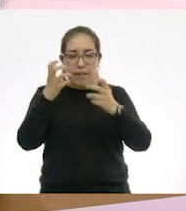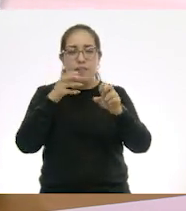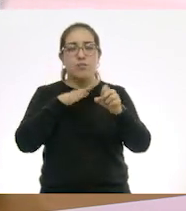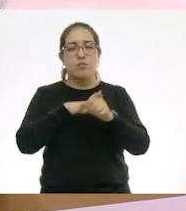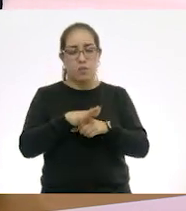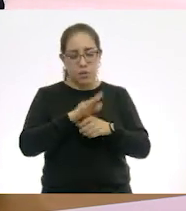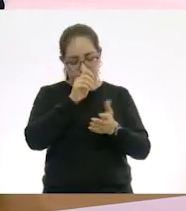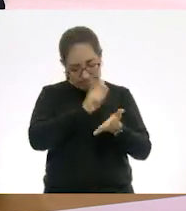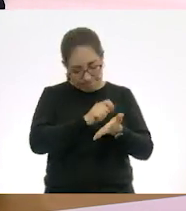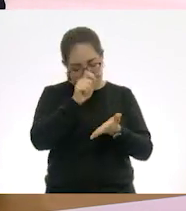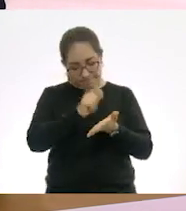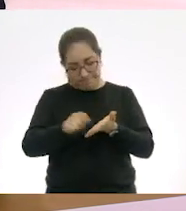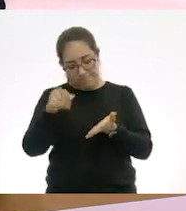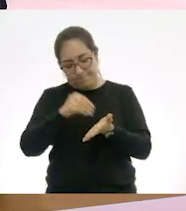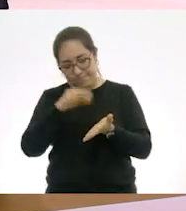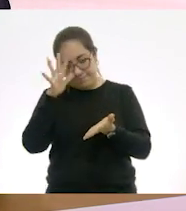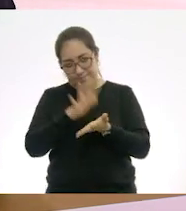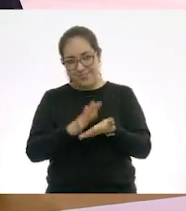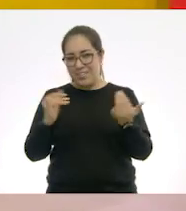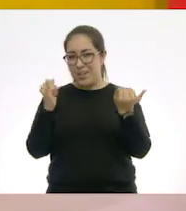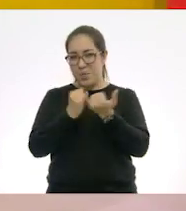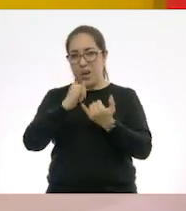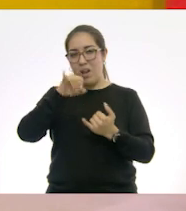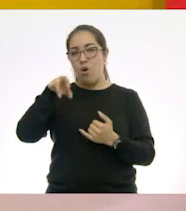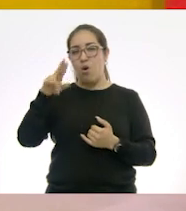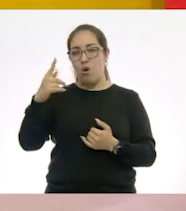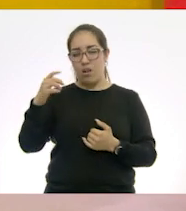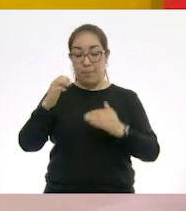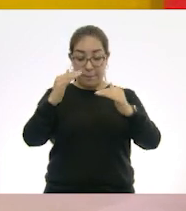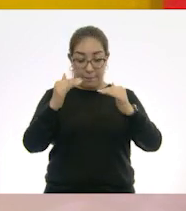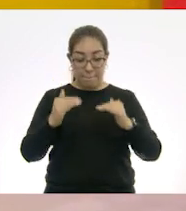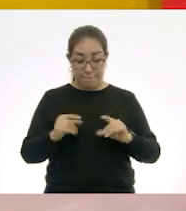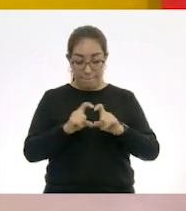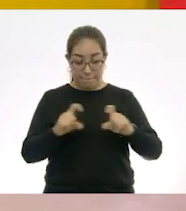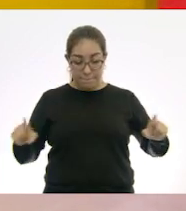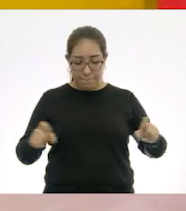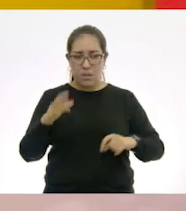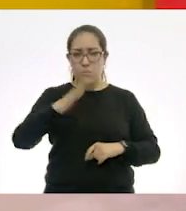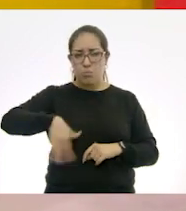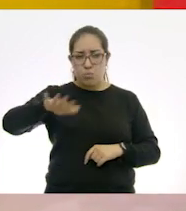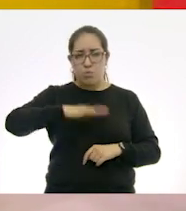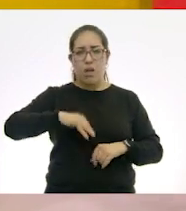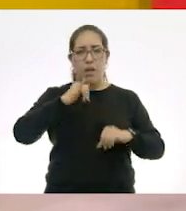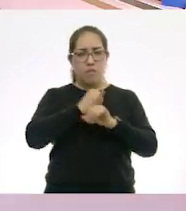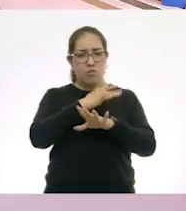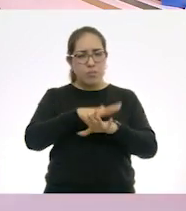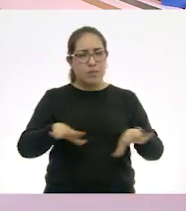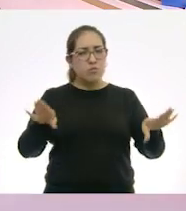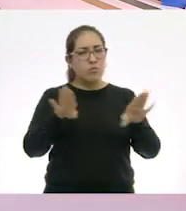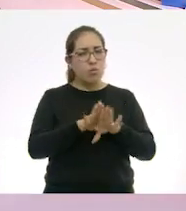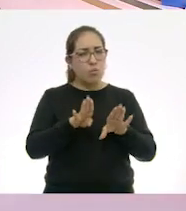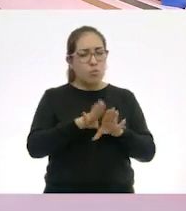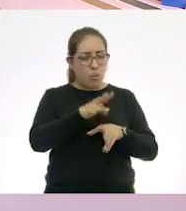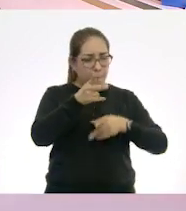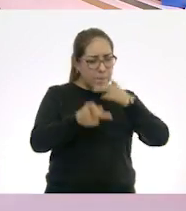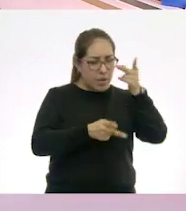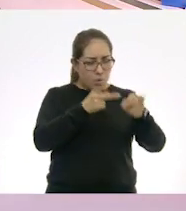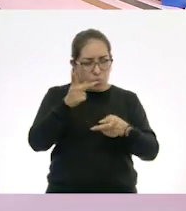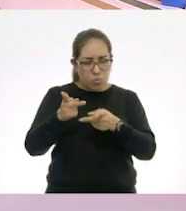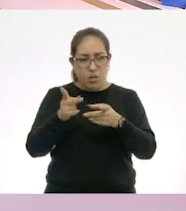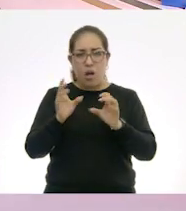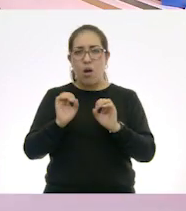dudas de Jorge. Así es. Muy bien. ¿Y la siguiente? Buscar información preguntando, leyendo, observando videos.